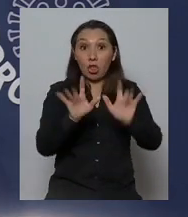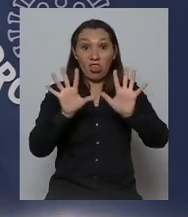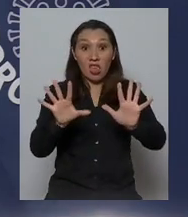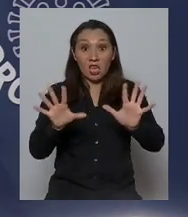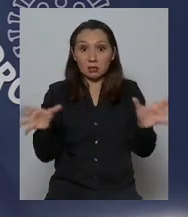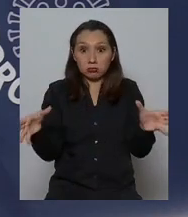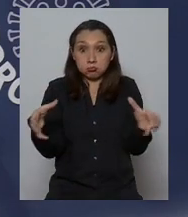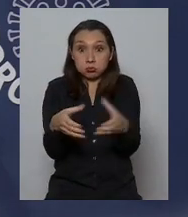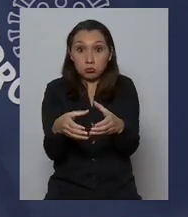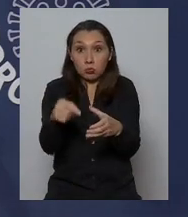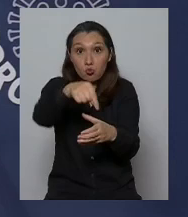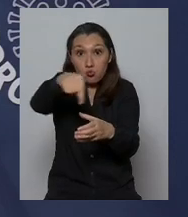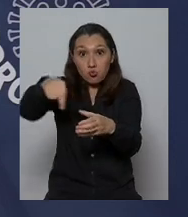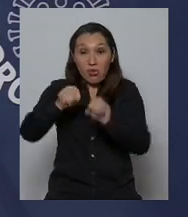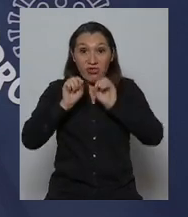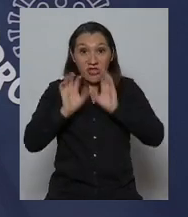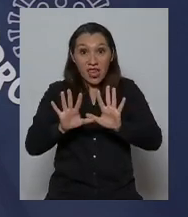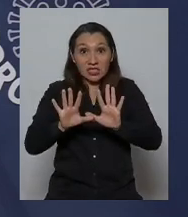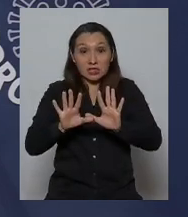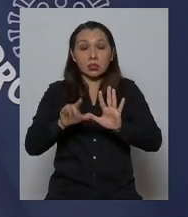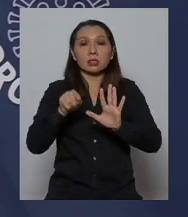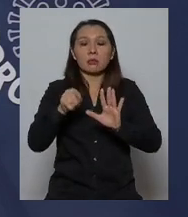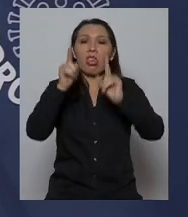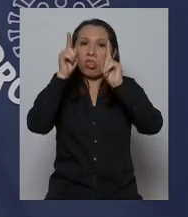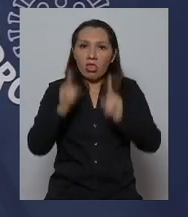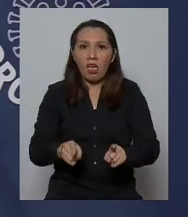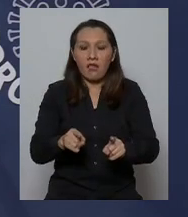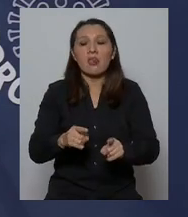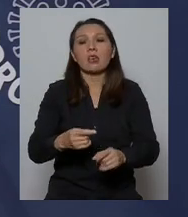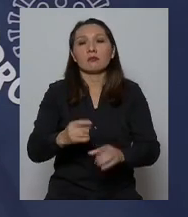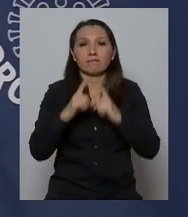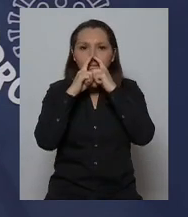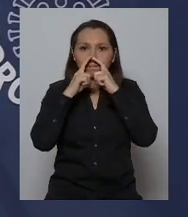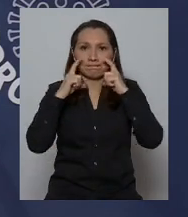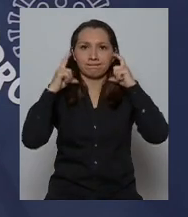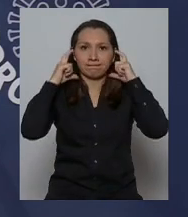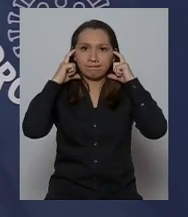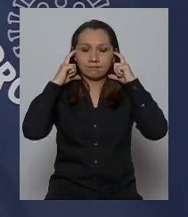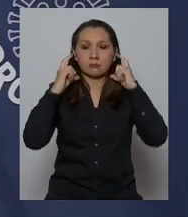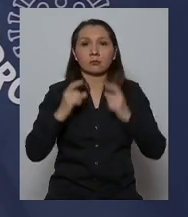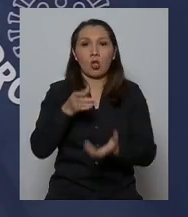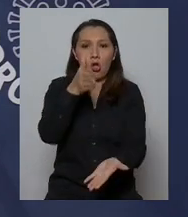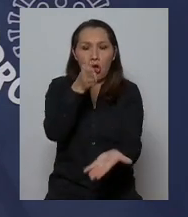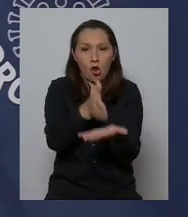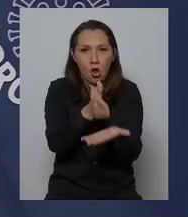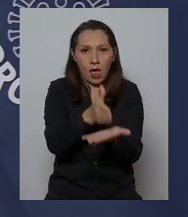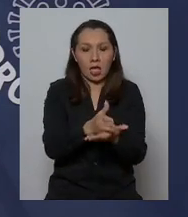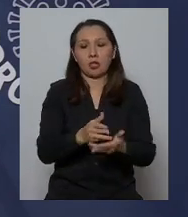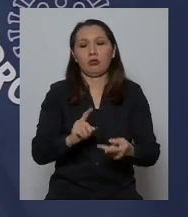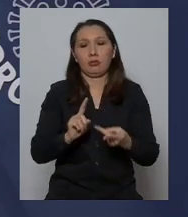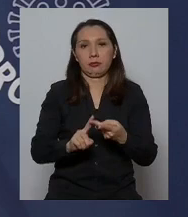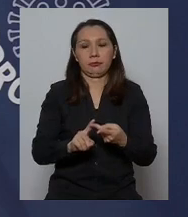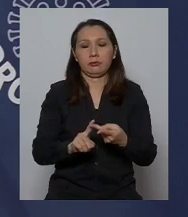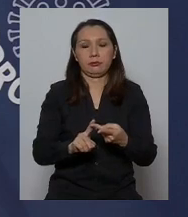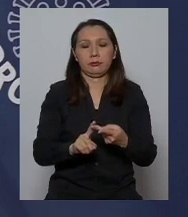juntas, en el mismo lugar, normalmente bajo techo. Establecimientos educacionales,